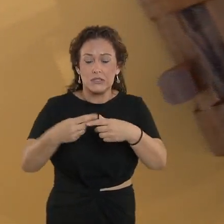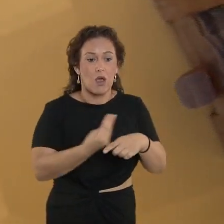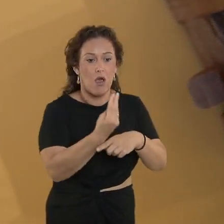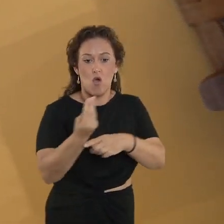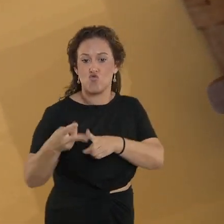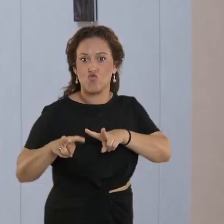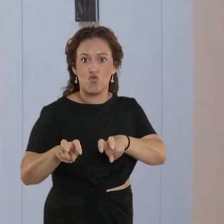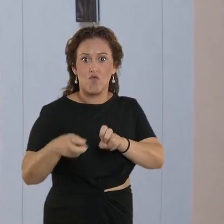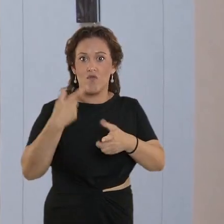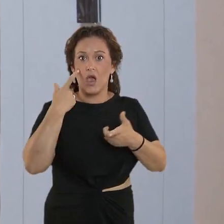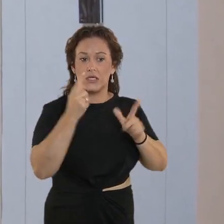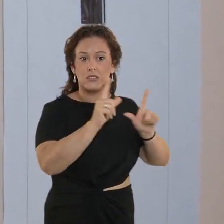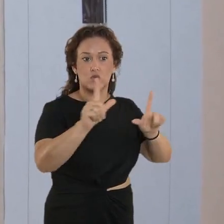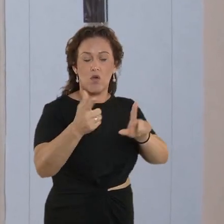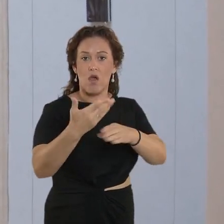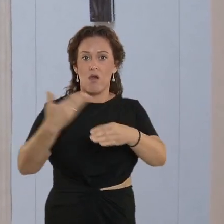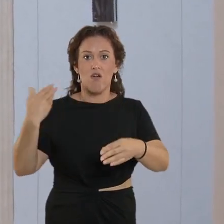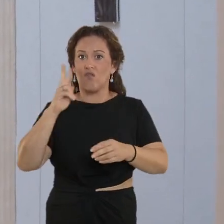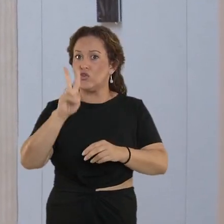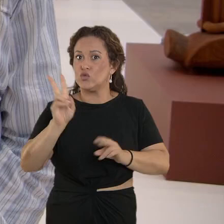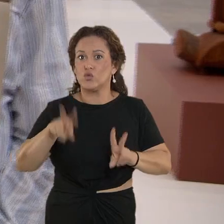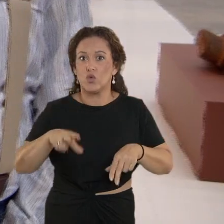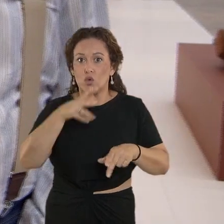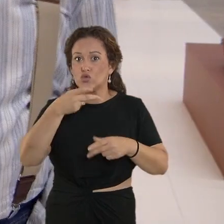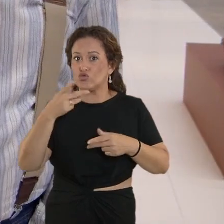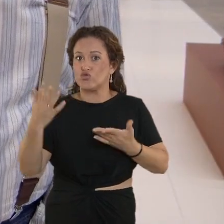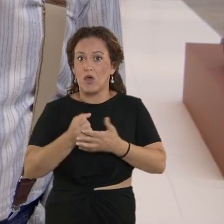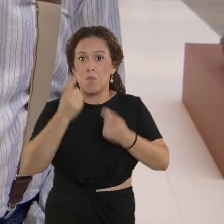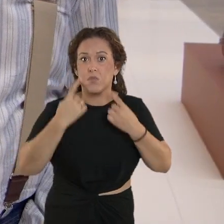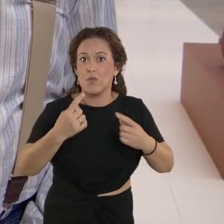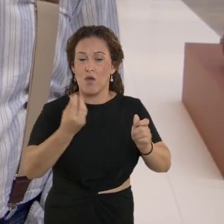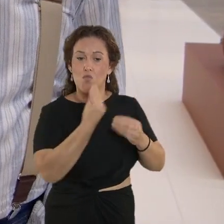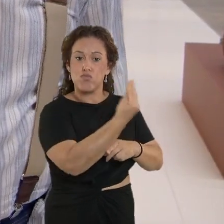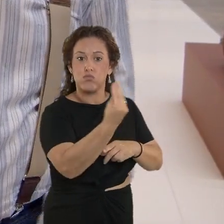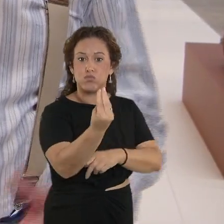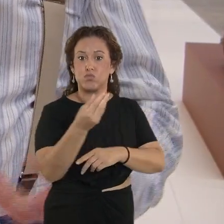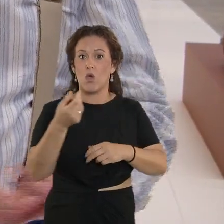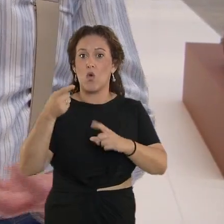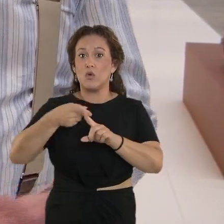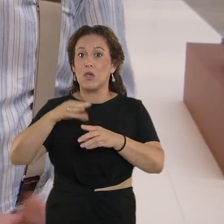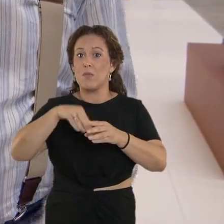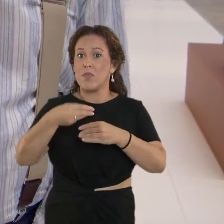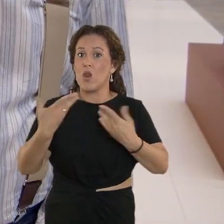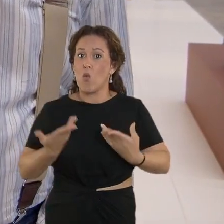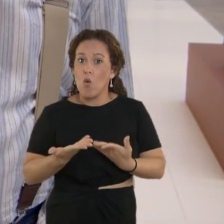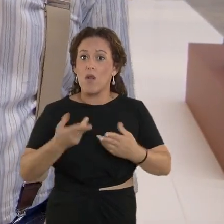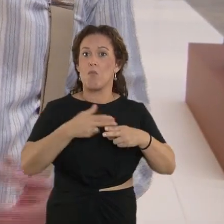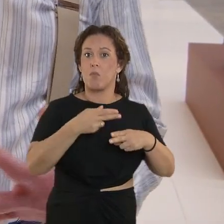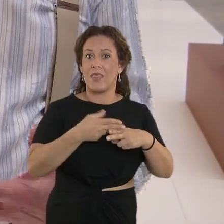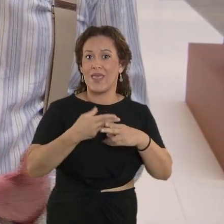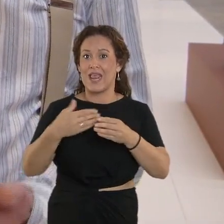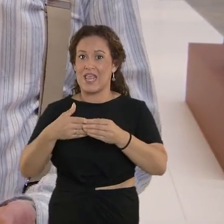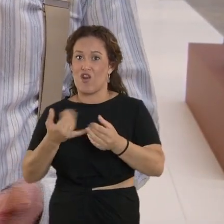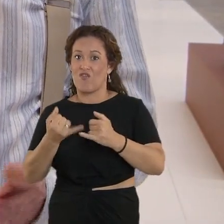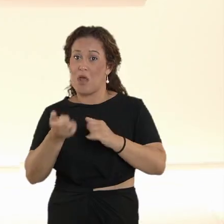se ha visto en una exposición. Son todas inéditas y una fusión de madera y hierro acabó produciendo esa